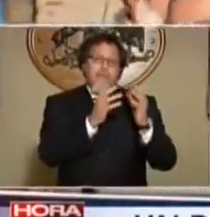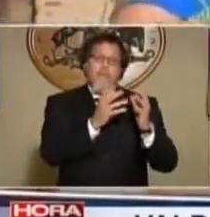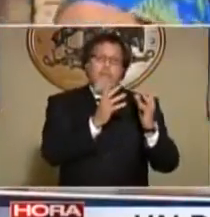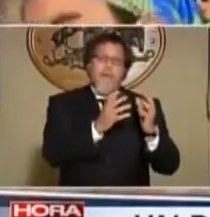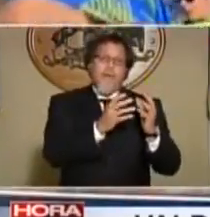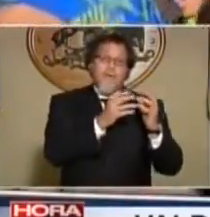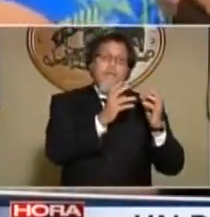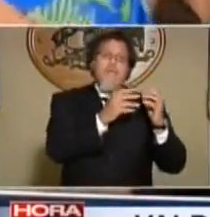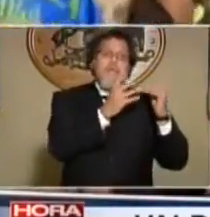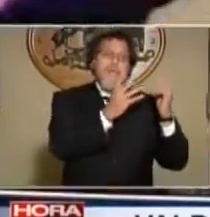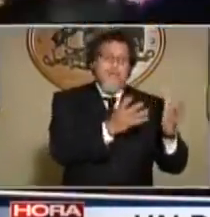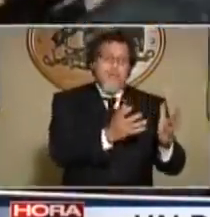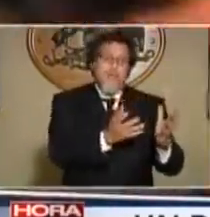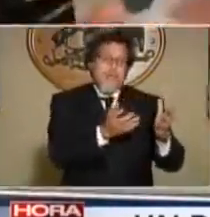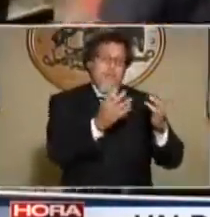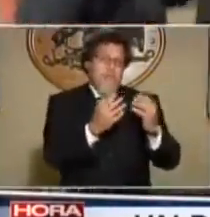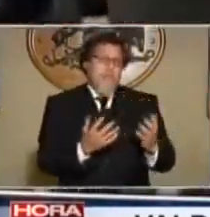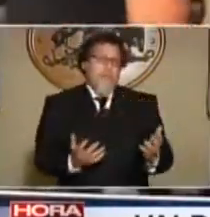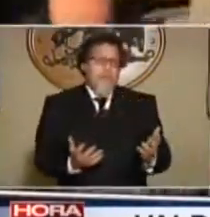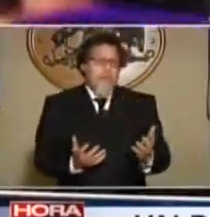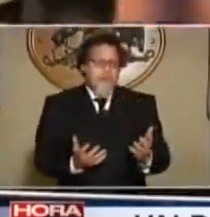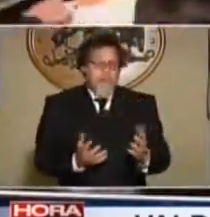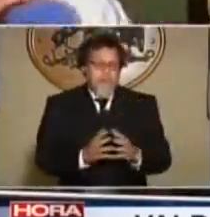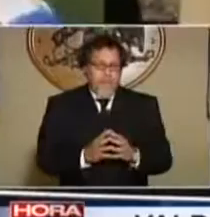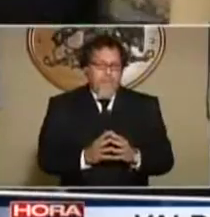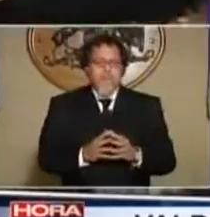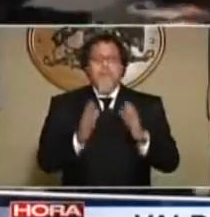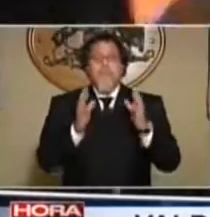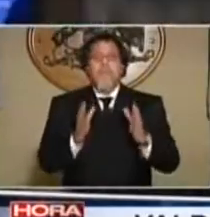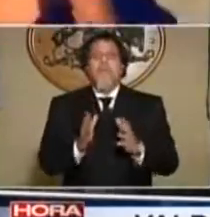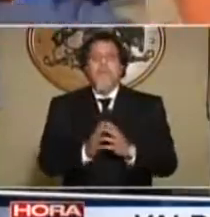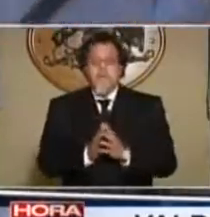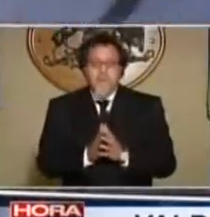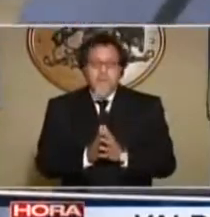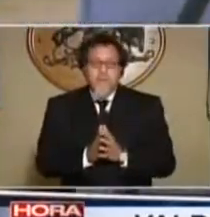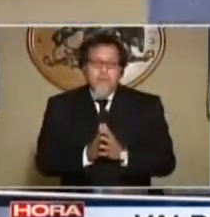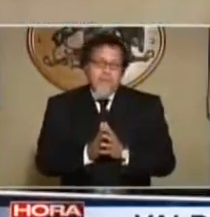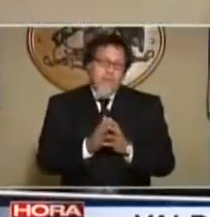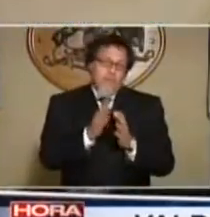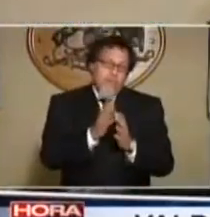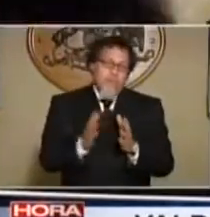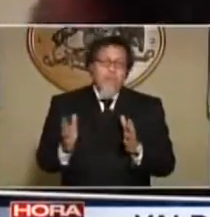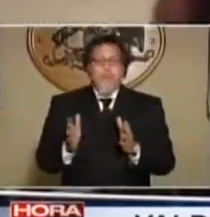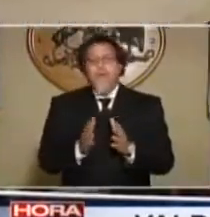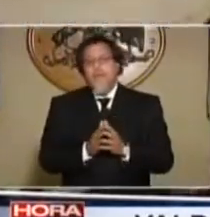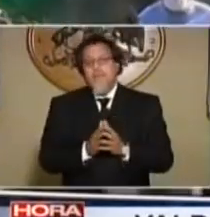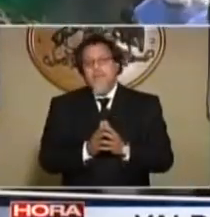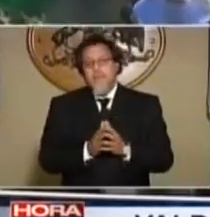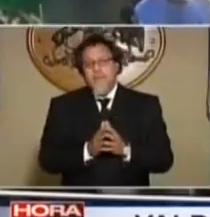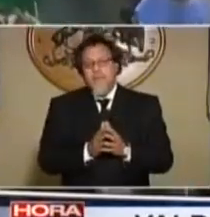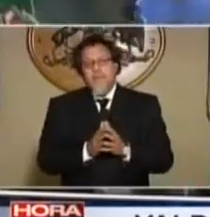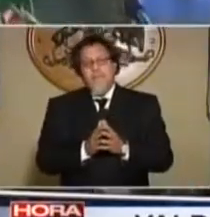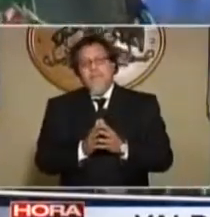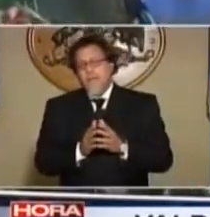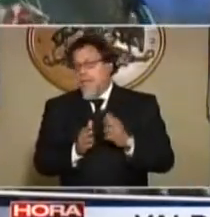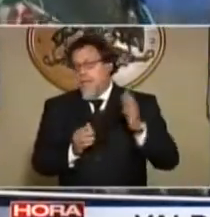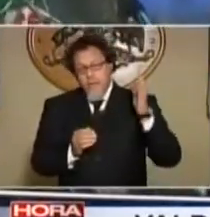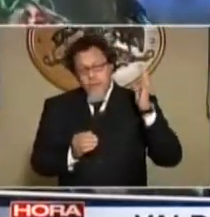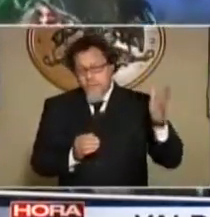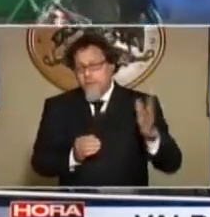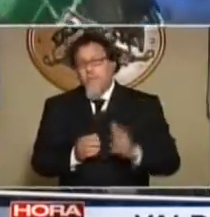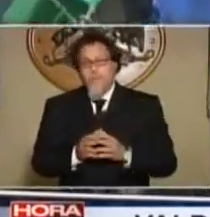y no ser un lugar, comilla, peligroso, sino que sea una propiedad privada, por ejemplo. ¿Qué es que quiero decir? Que estos días que hemos estado en la Intendencia